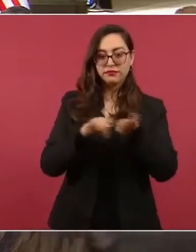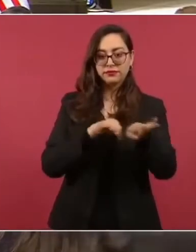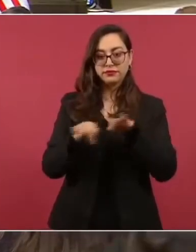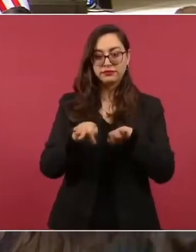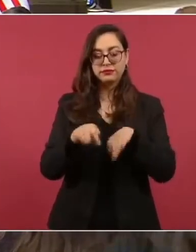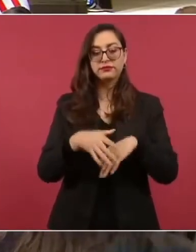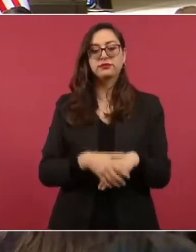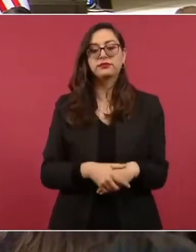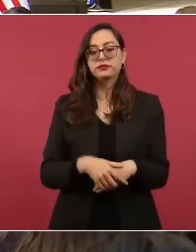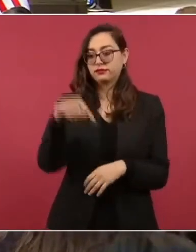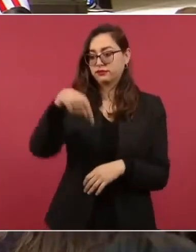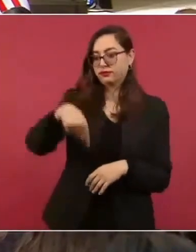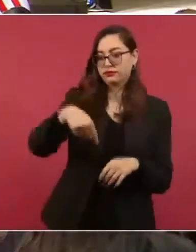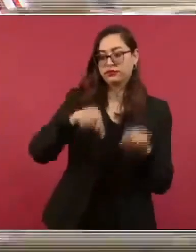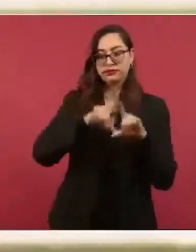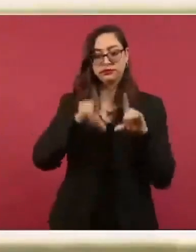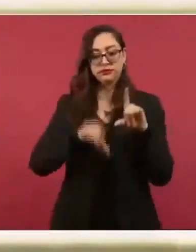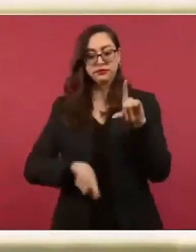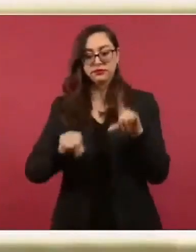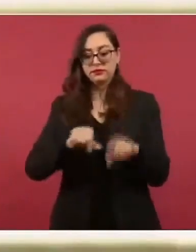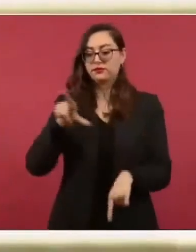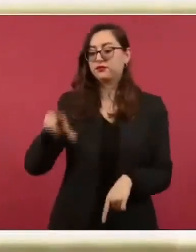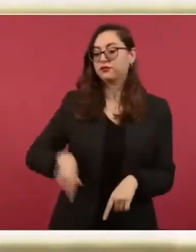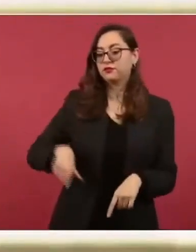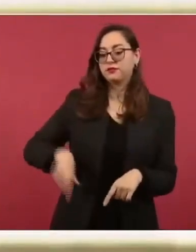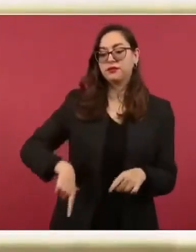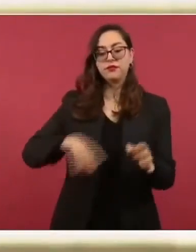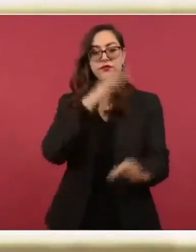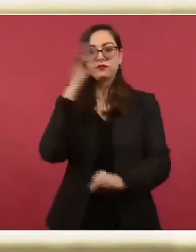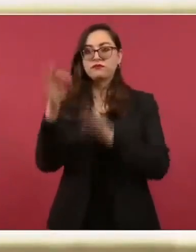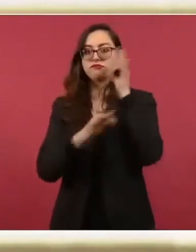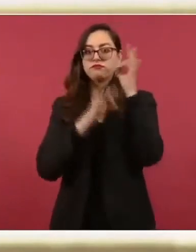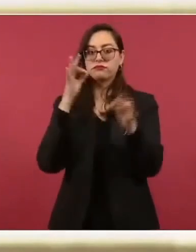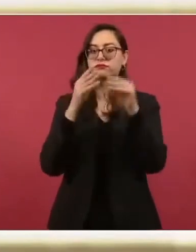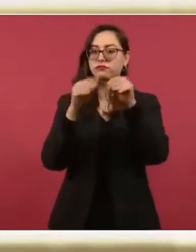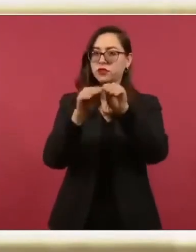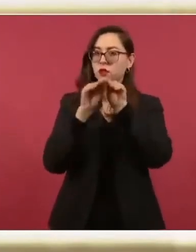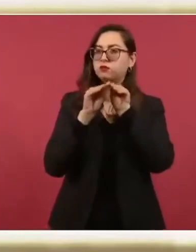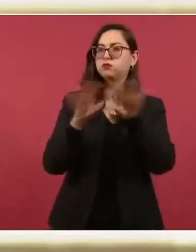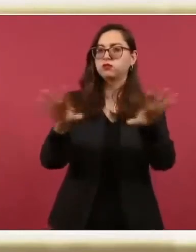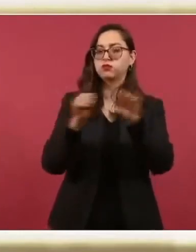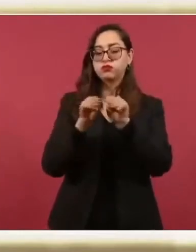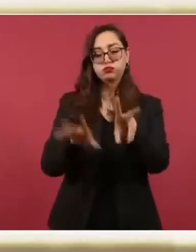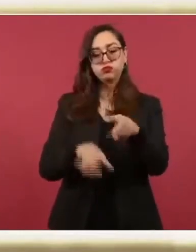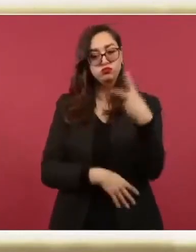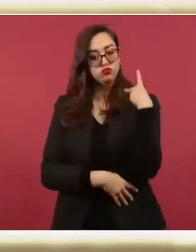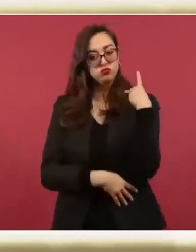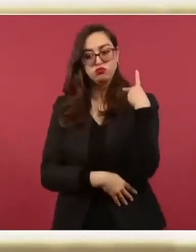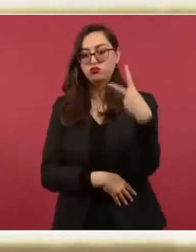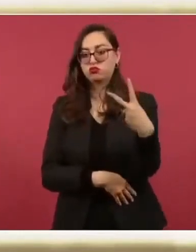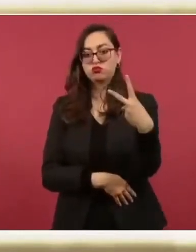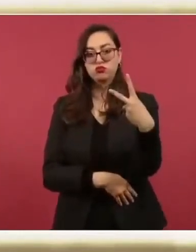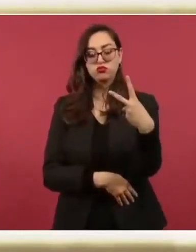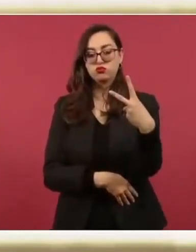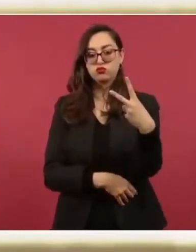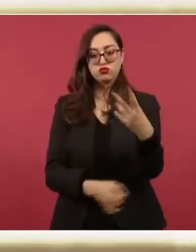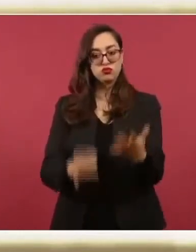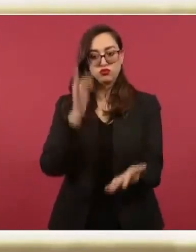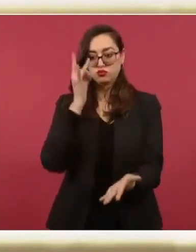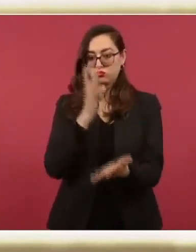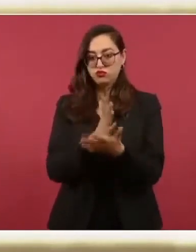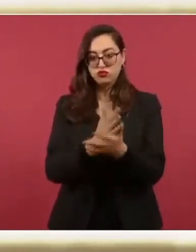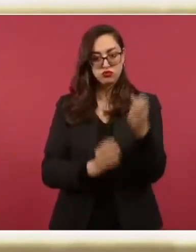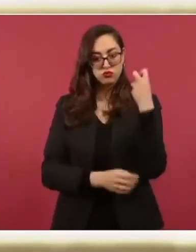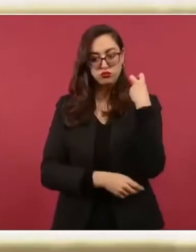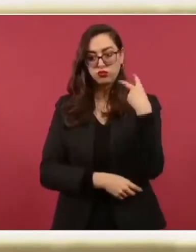dos campañas de publicidad o de propaganda en el gobierno, dos. Y una está